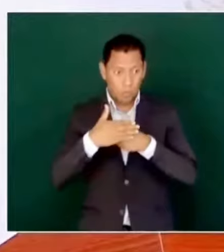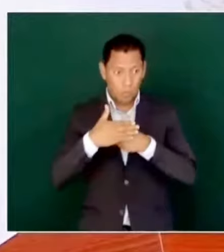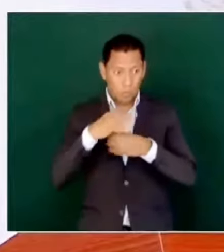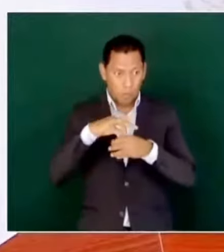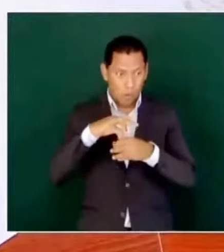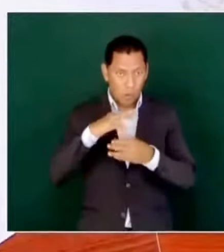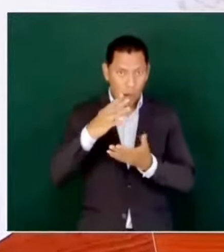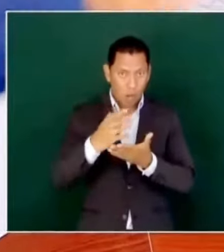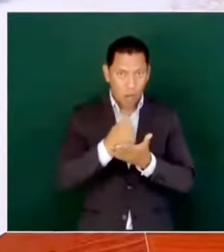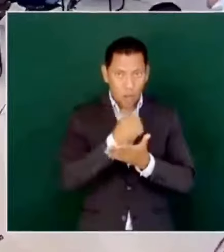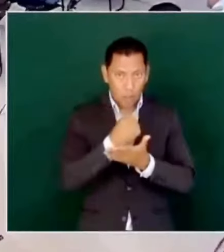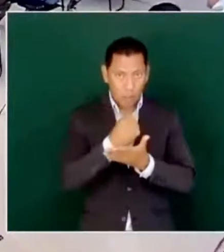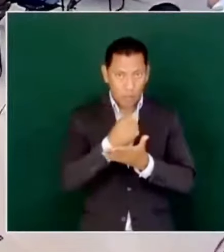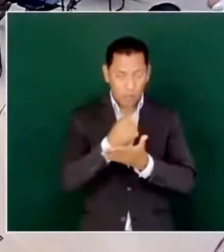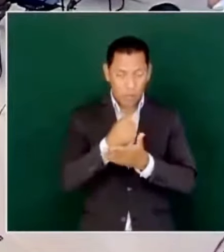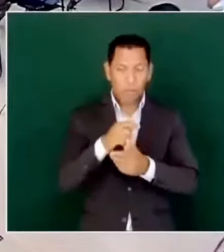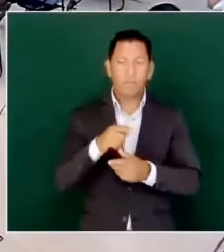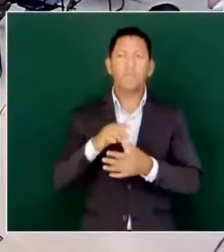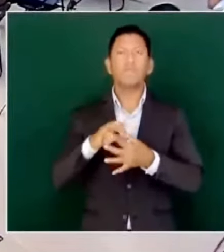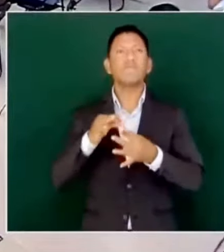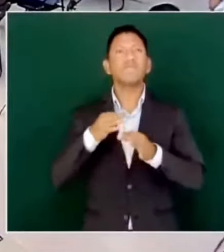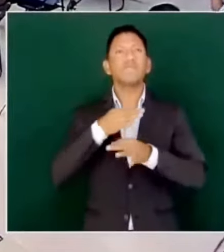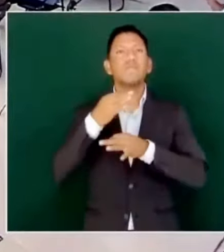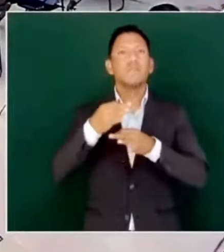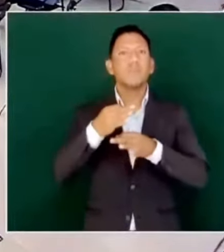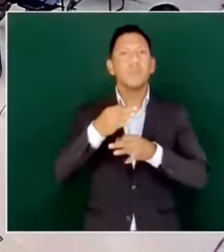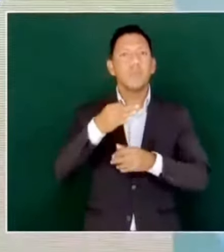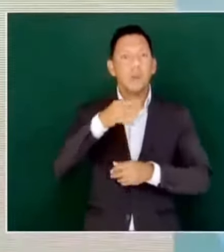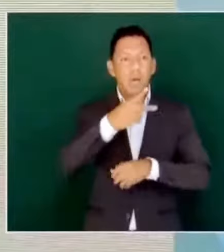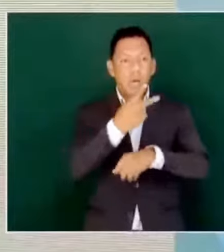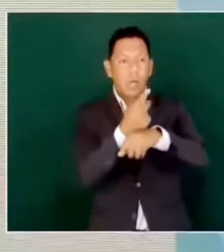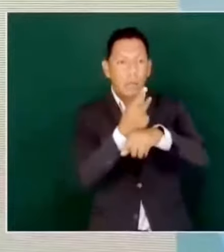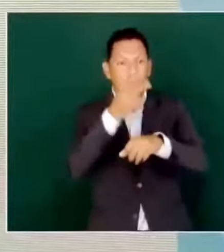azteca completa, en contra mía,